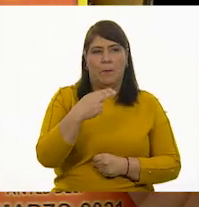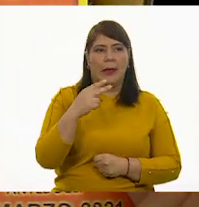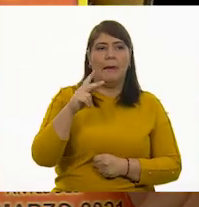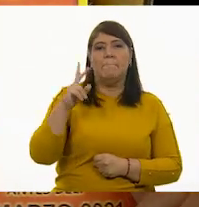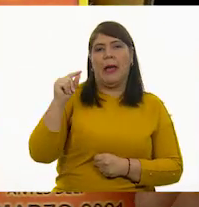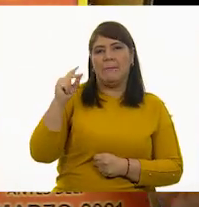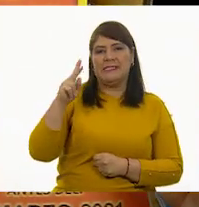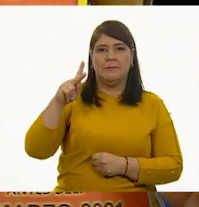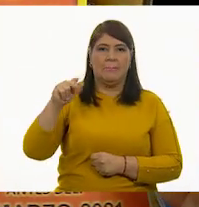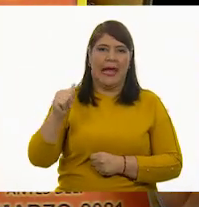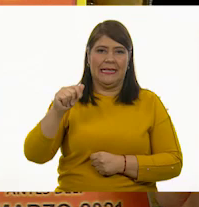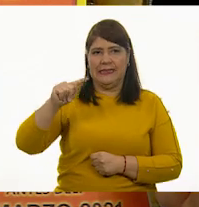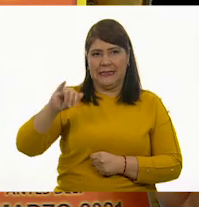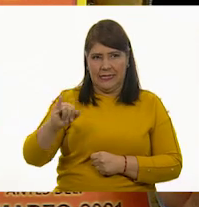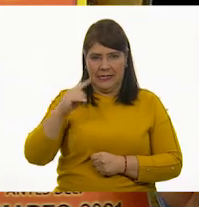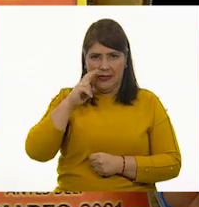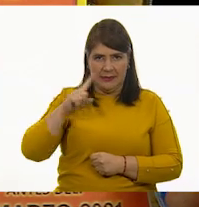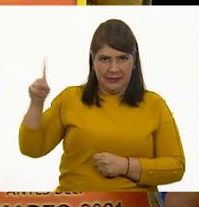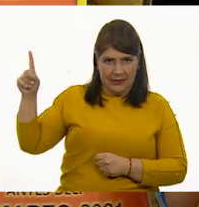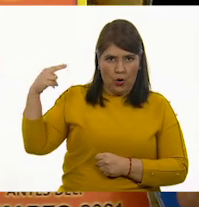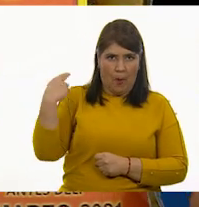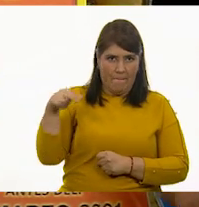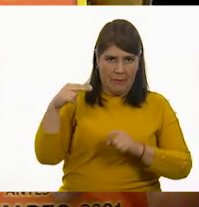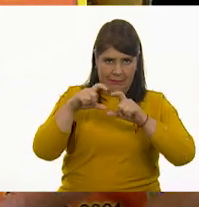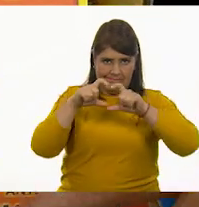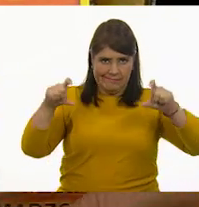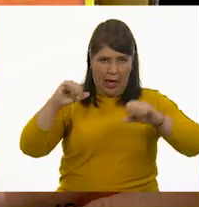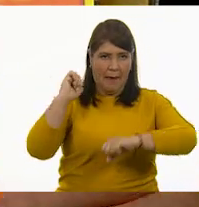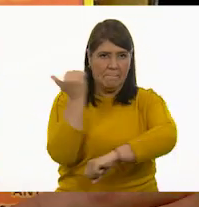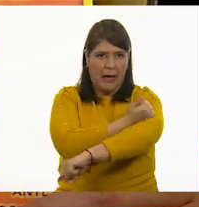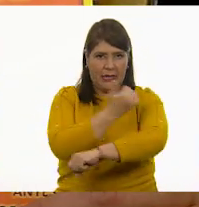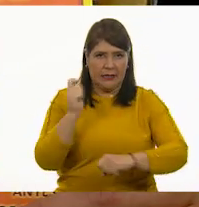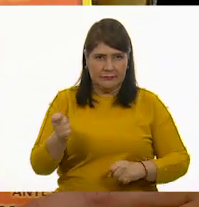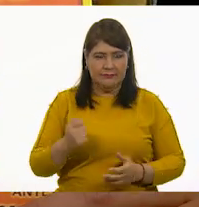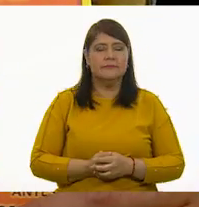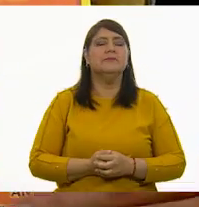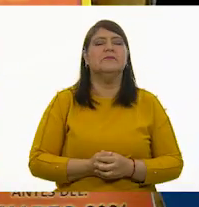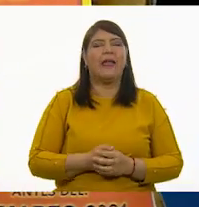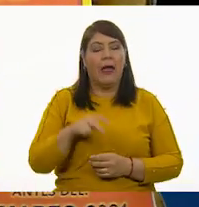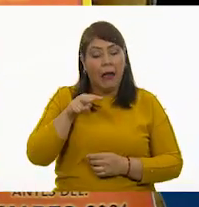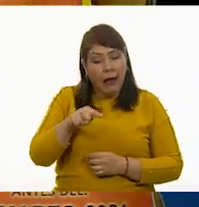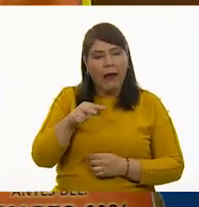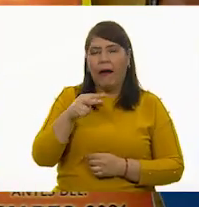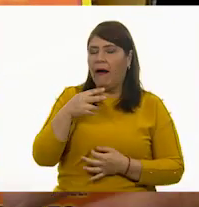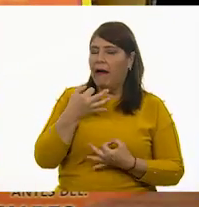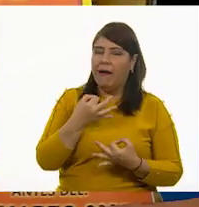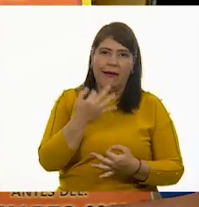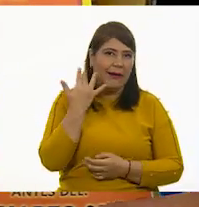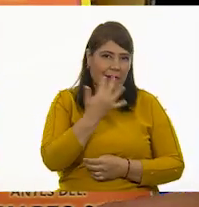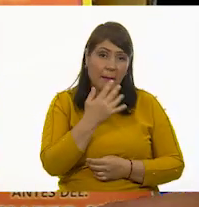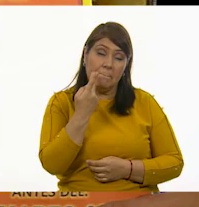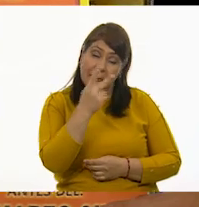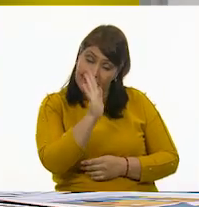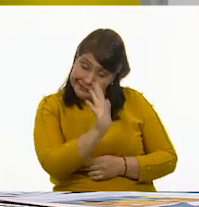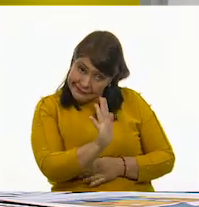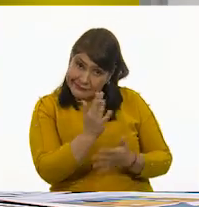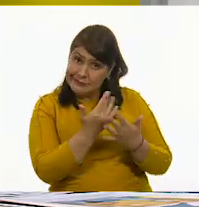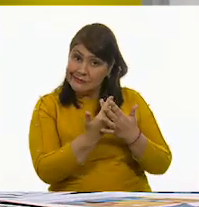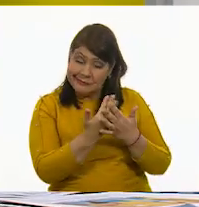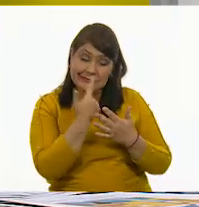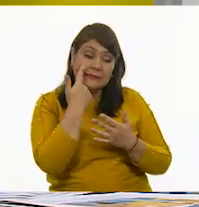del producto. Papas pati. Papas pati. Perfecto. Se ven ricas. Pero, híjole, ahorita vamos a ver la información